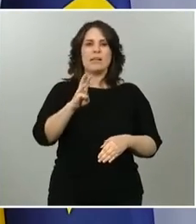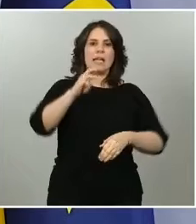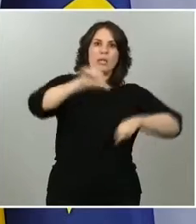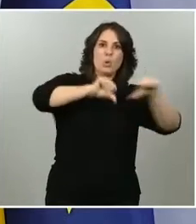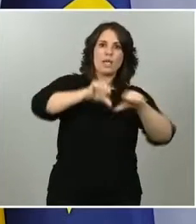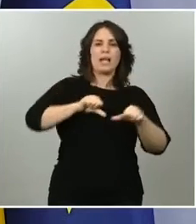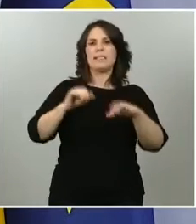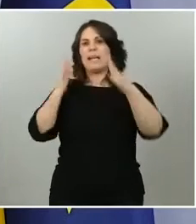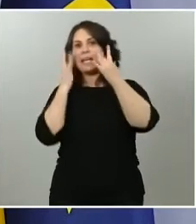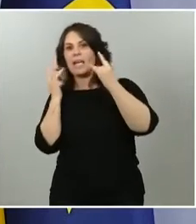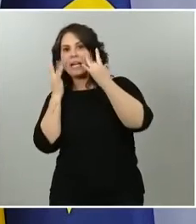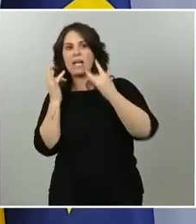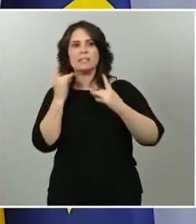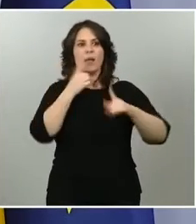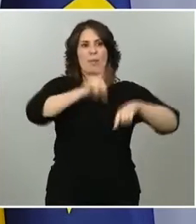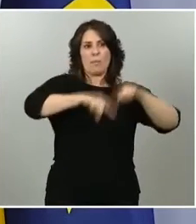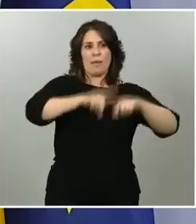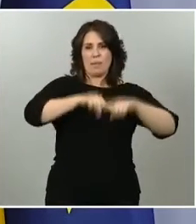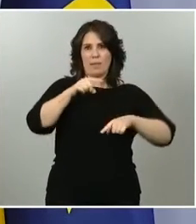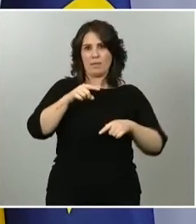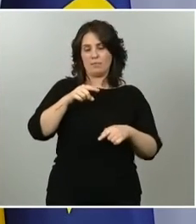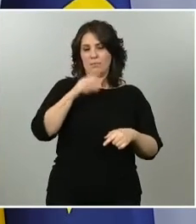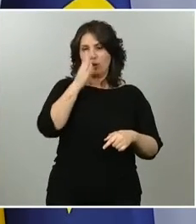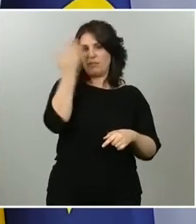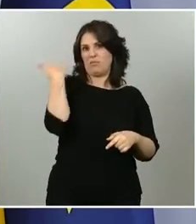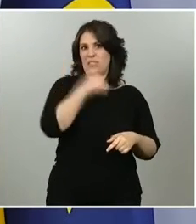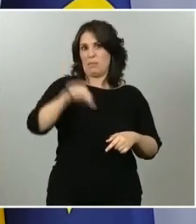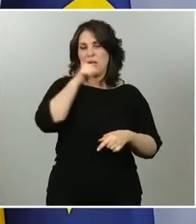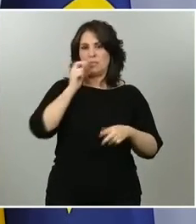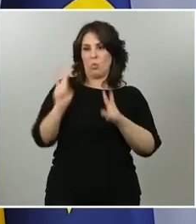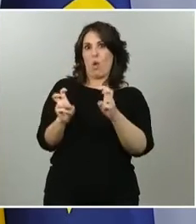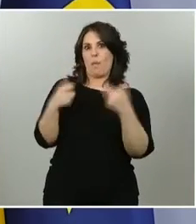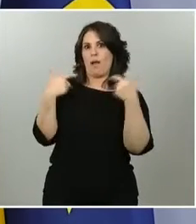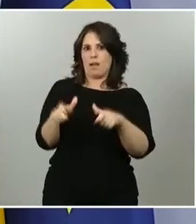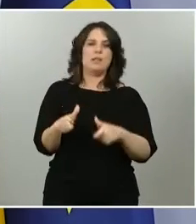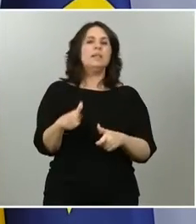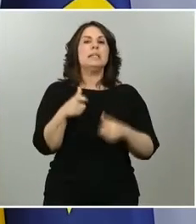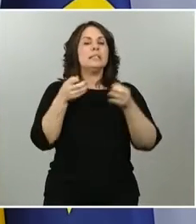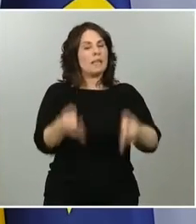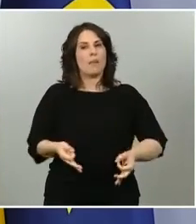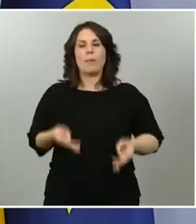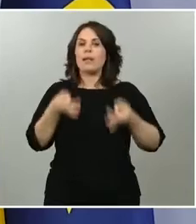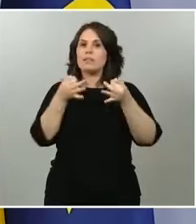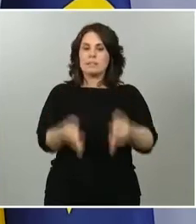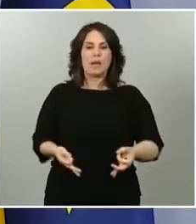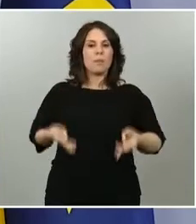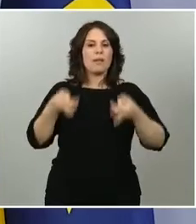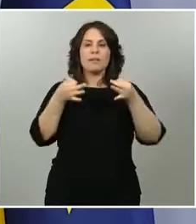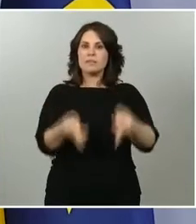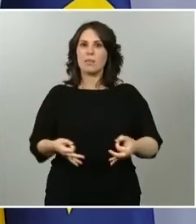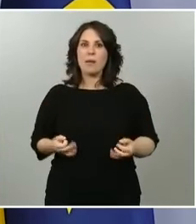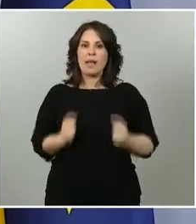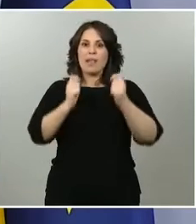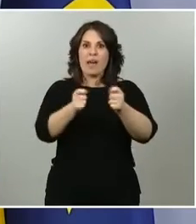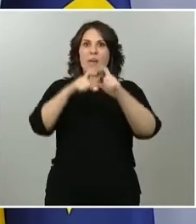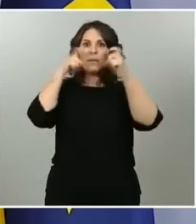hace unas semanas como una nueva categoría de mascarillas. Es verdad que hay que adaptar siempre la mascarilla que se pone a disposición de distintos colectivos al uso que